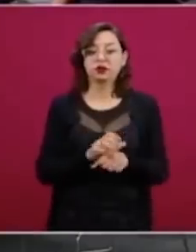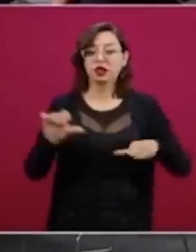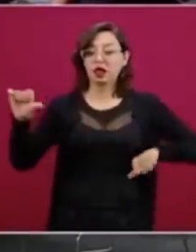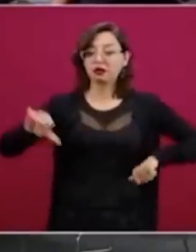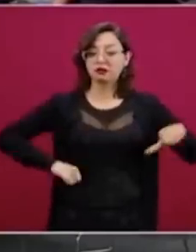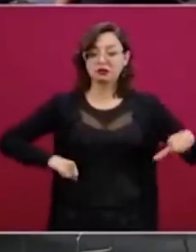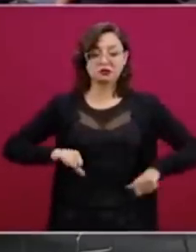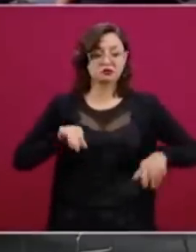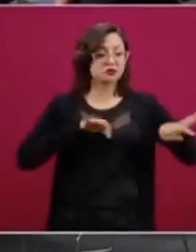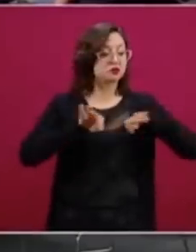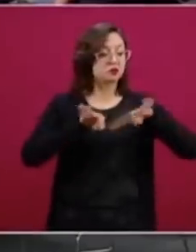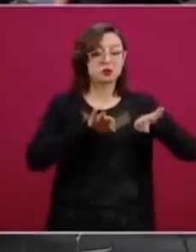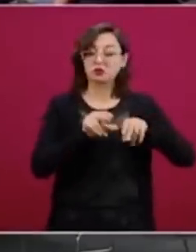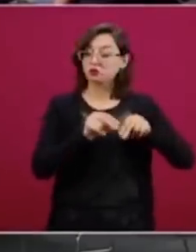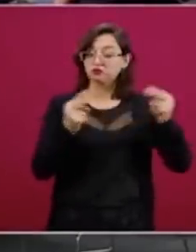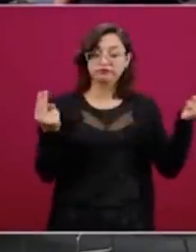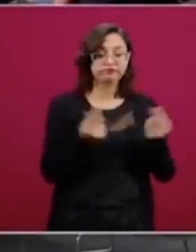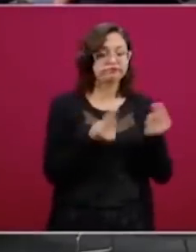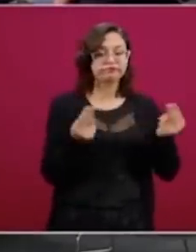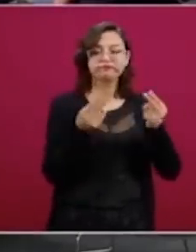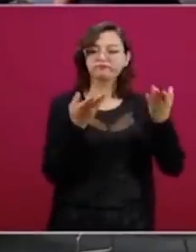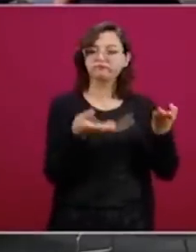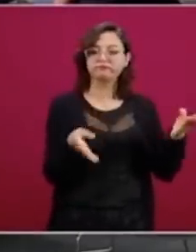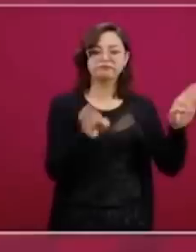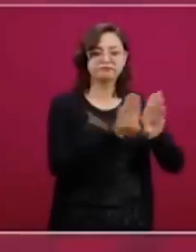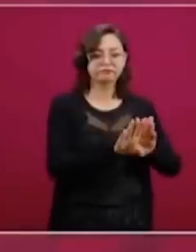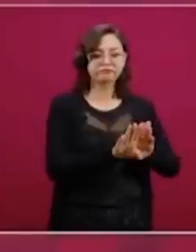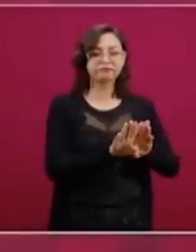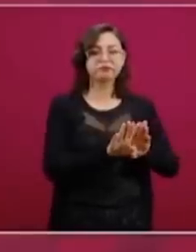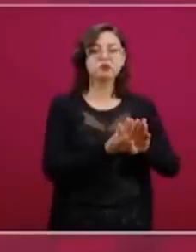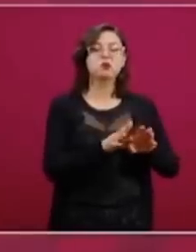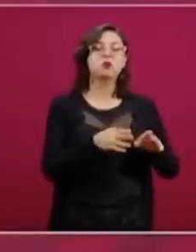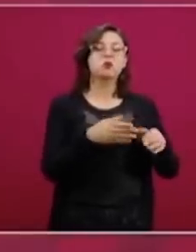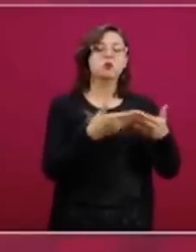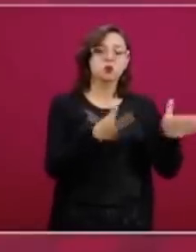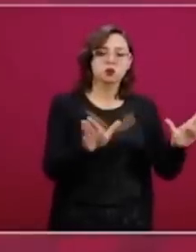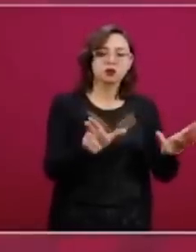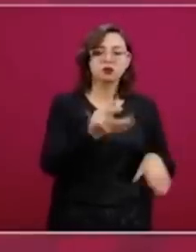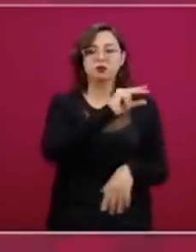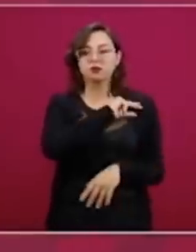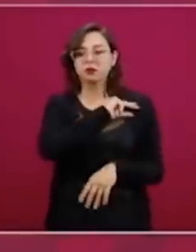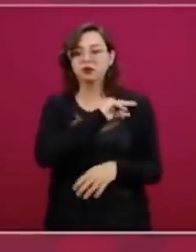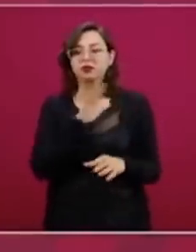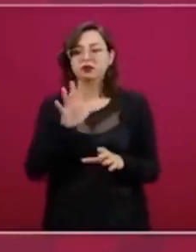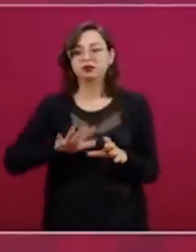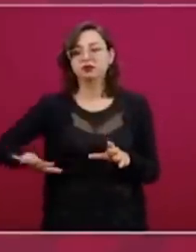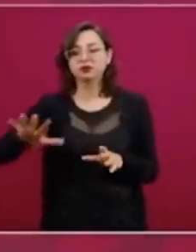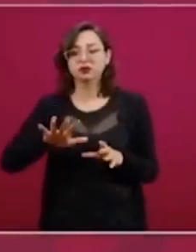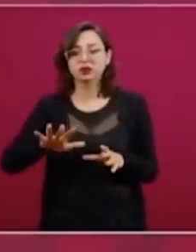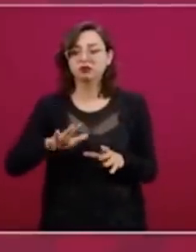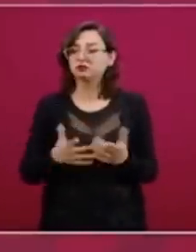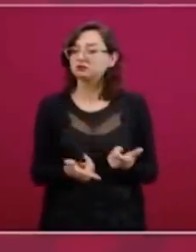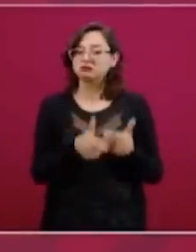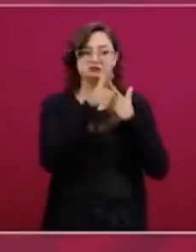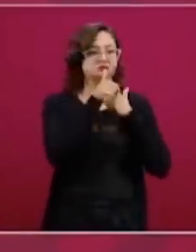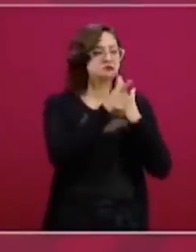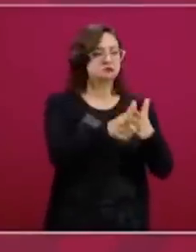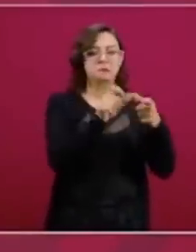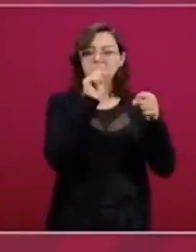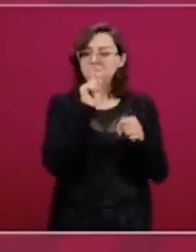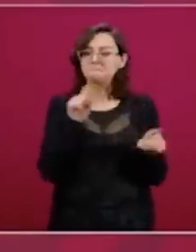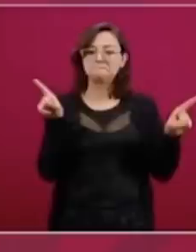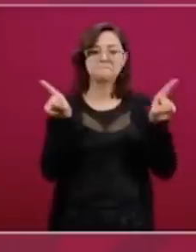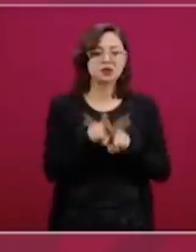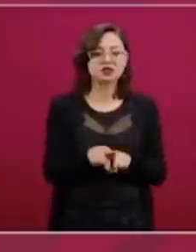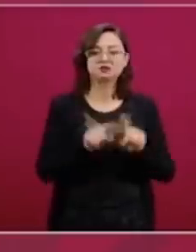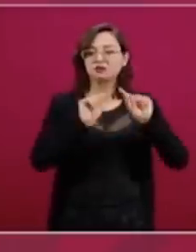laboral no esencial en los sectores público, privado y social. Es decir, esto sigue en vigor, esto es